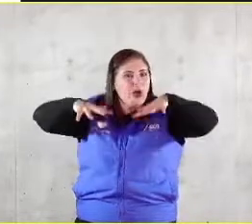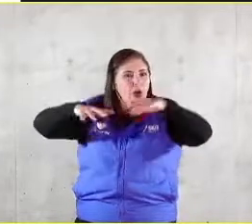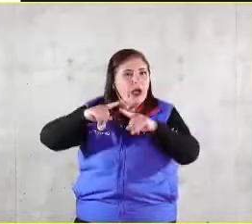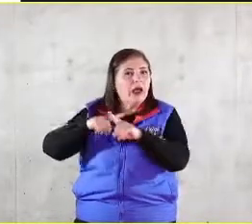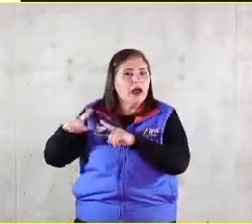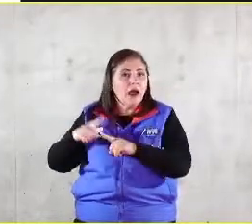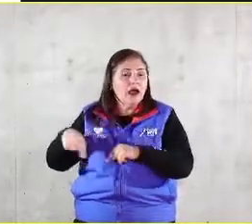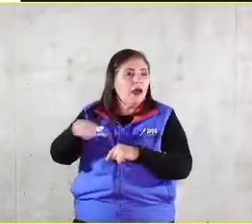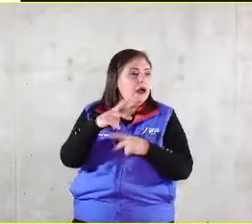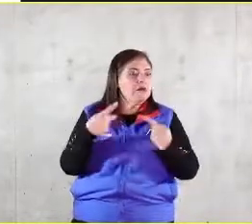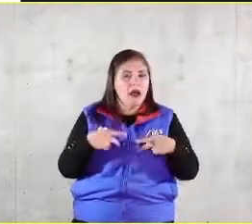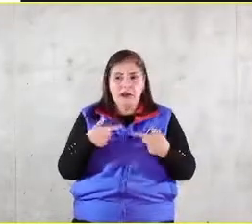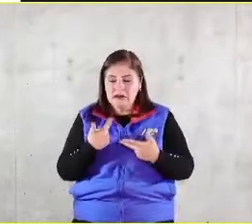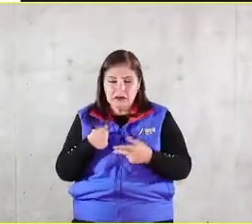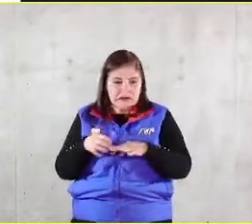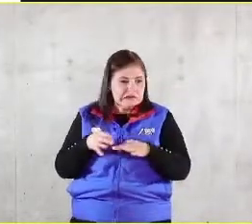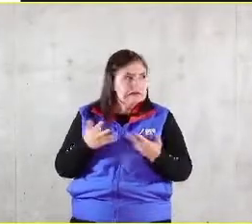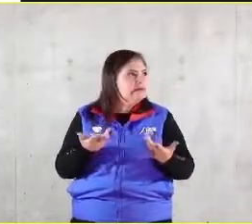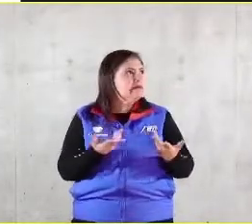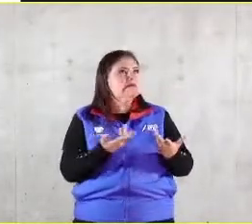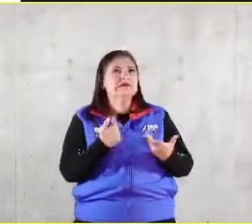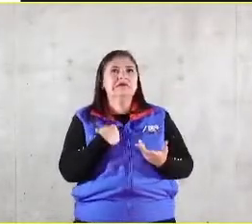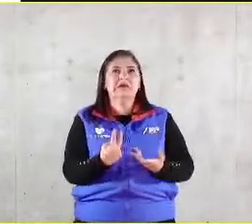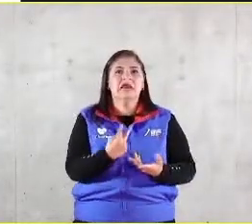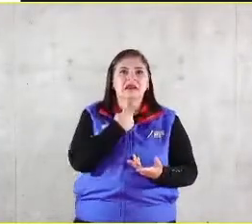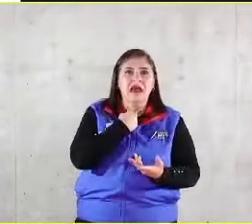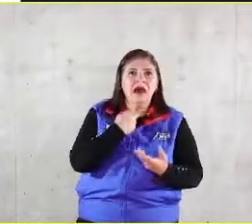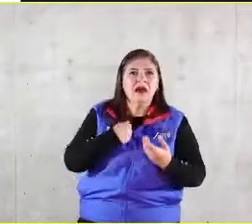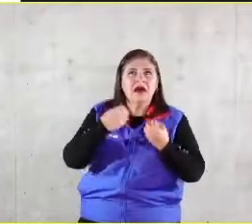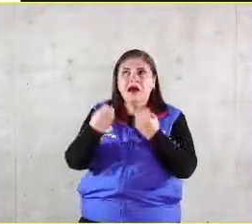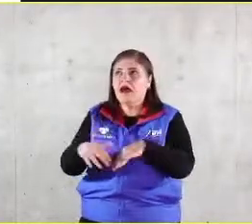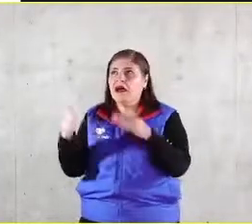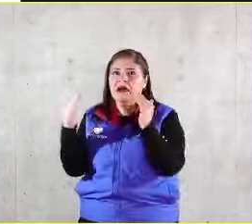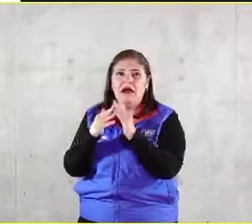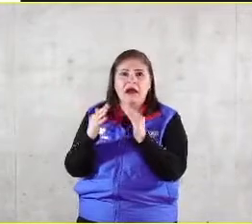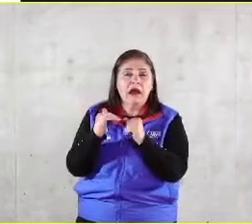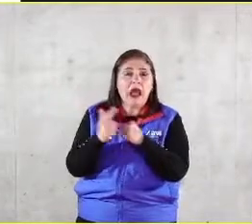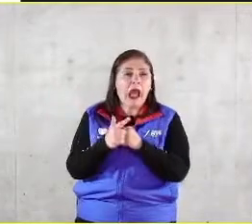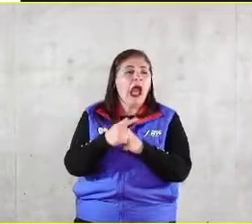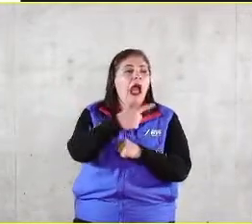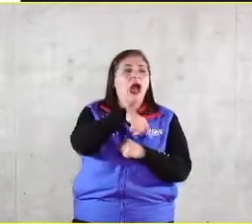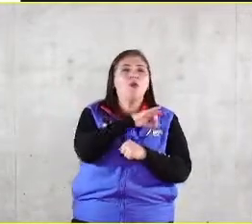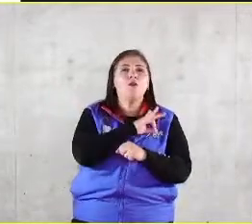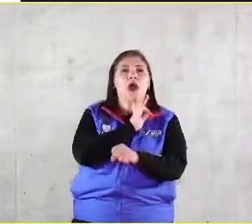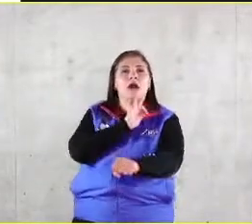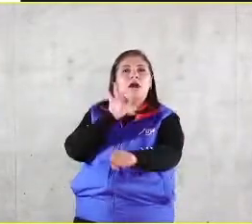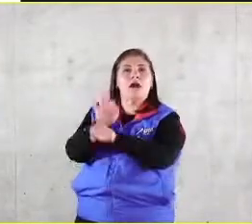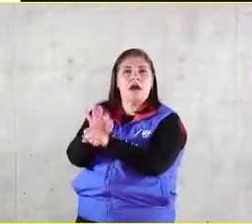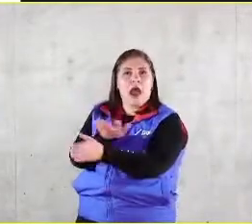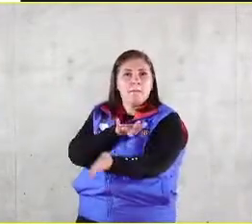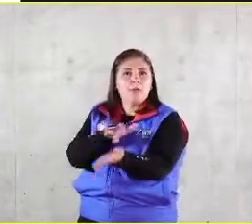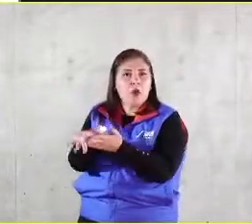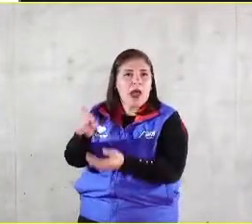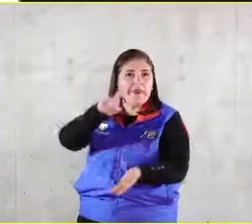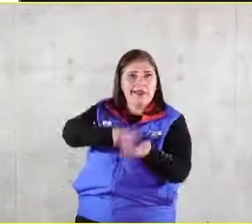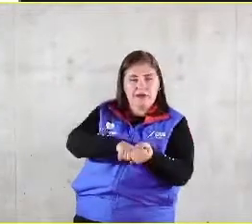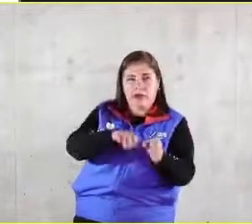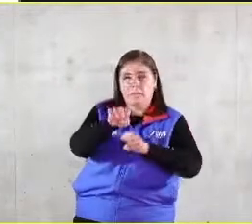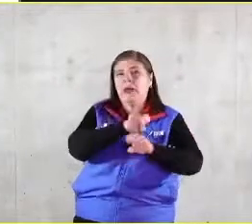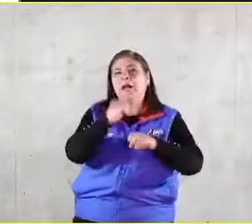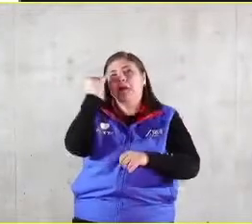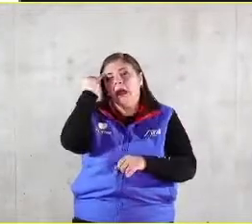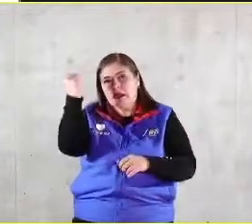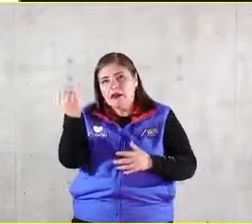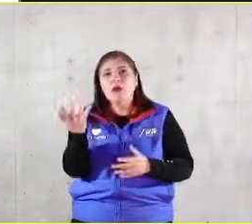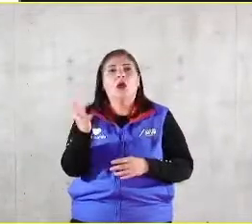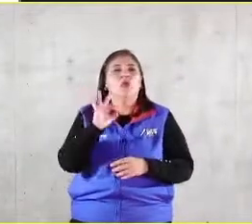colaboradores pierden su patrimonio entonces supongamos que es una prestación que todo mundo tiene habilitada en su empresa cómo